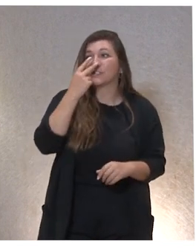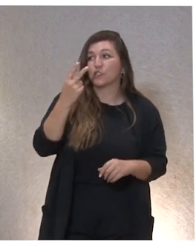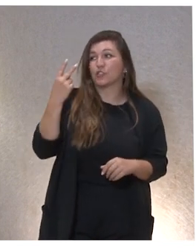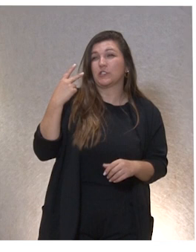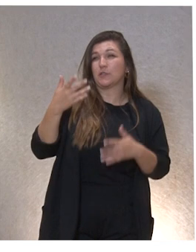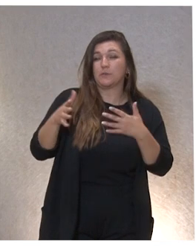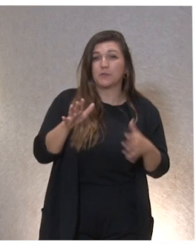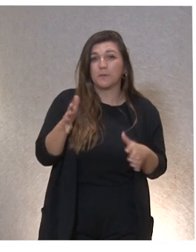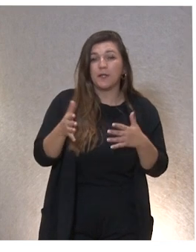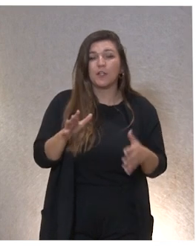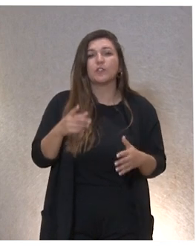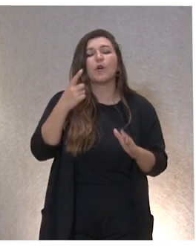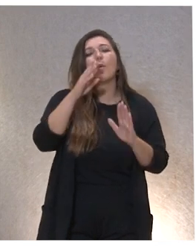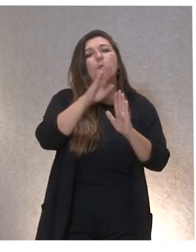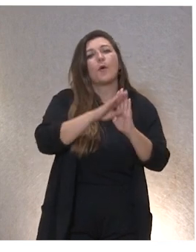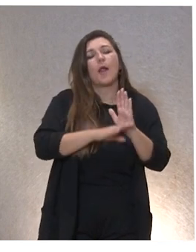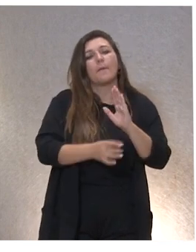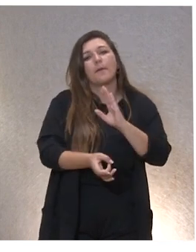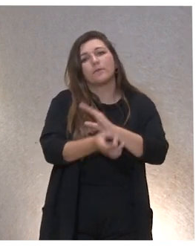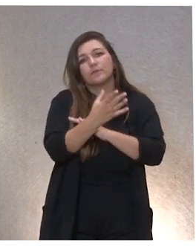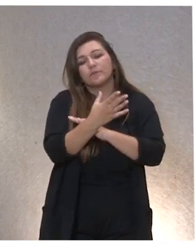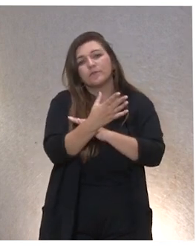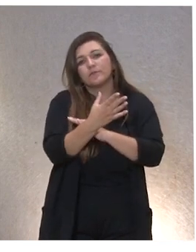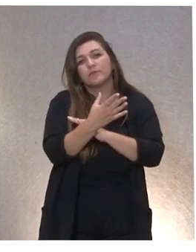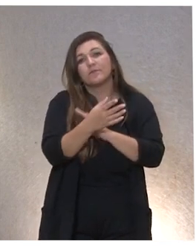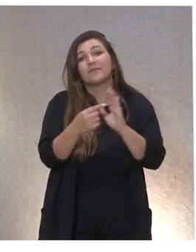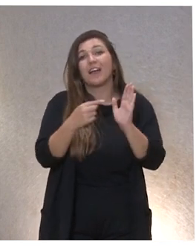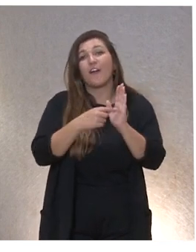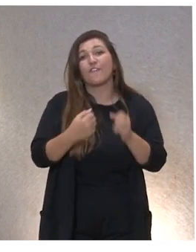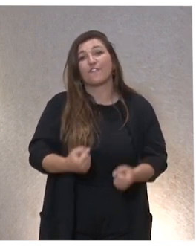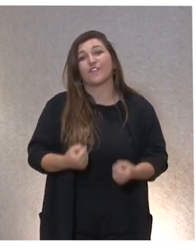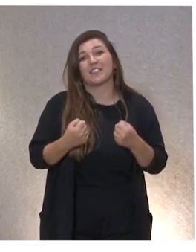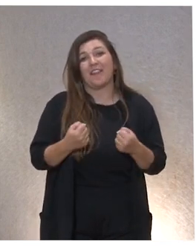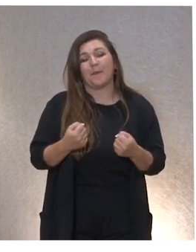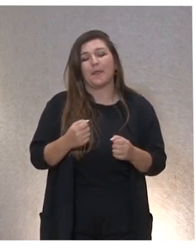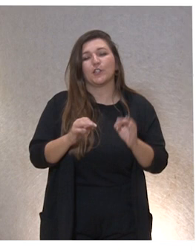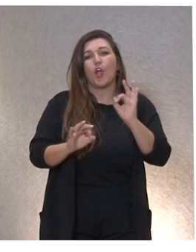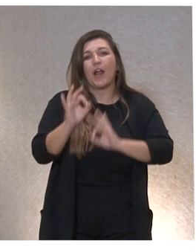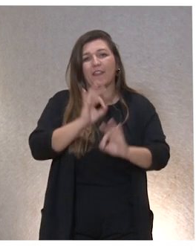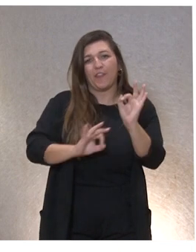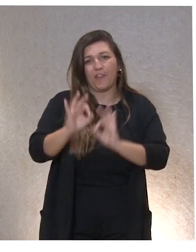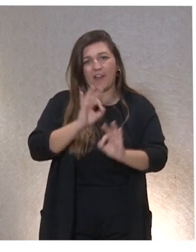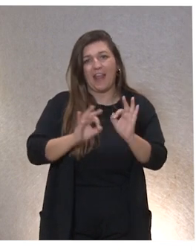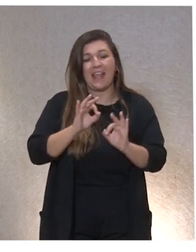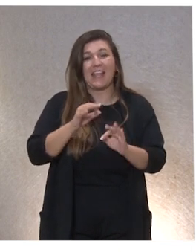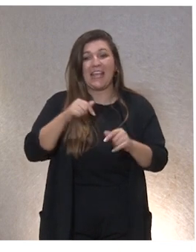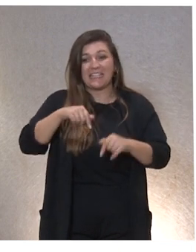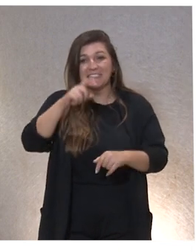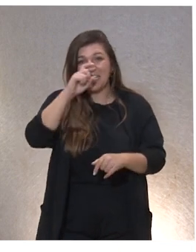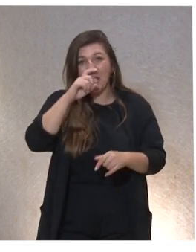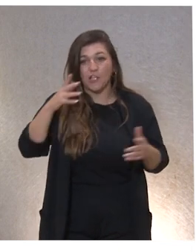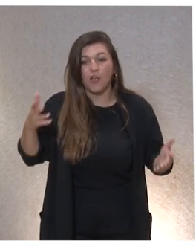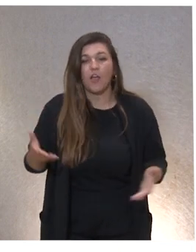sacamos un programa que es de fortalecimiento organizacional y que este año es impulsando la